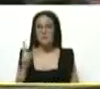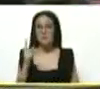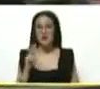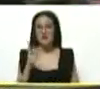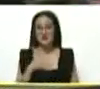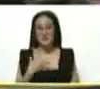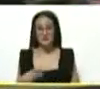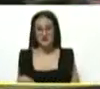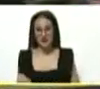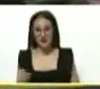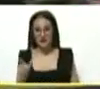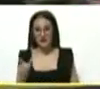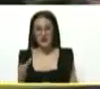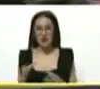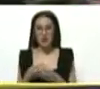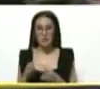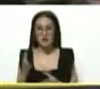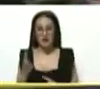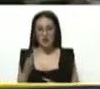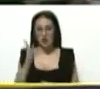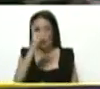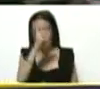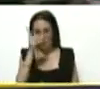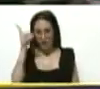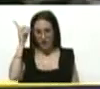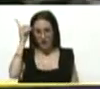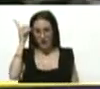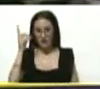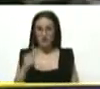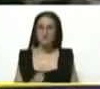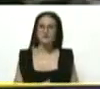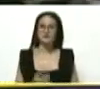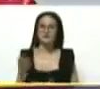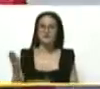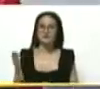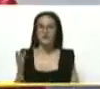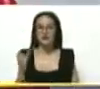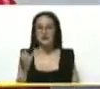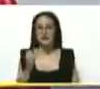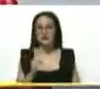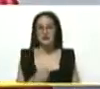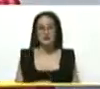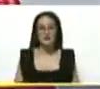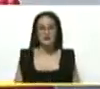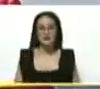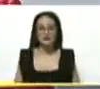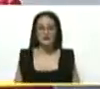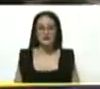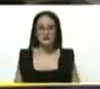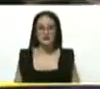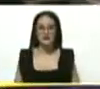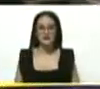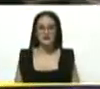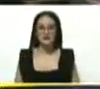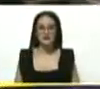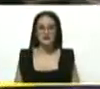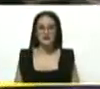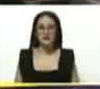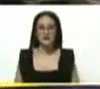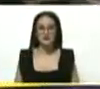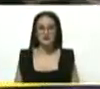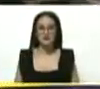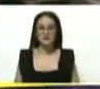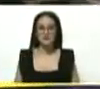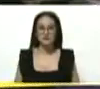el compañero Diosdado Cabello Rondón, la compañera Silvia Flores, compañero Jorge Rodríguez